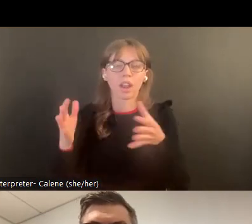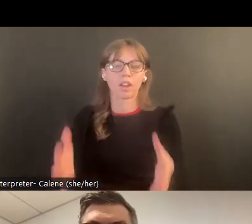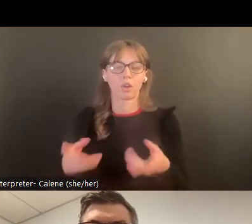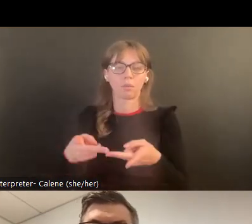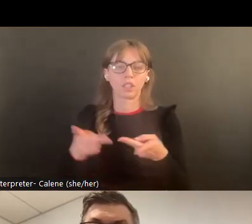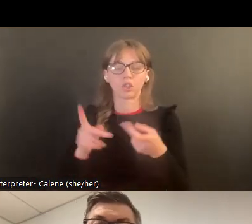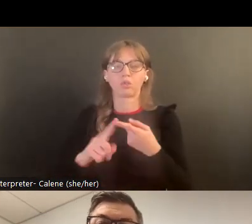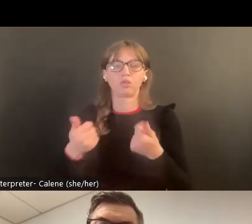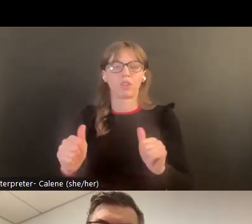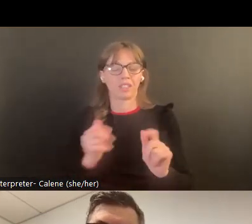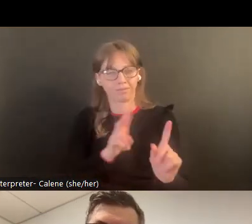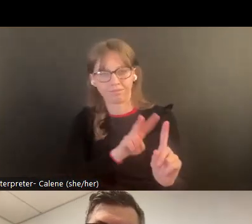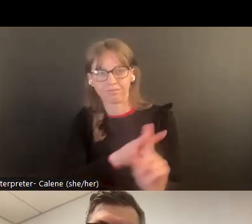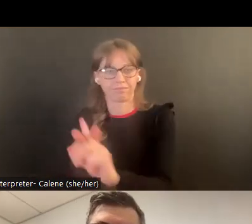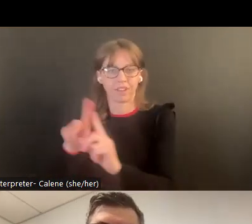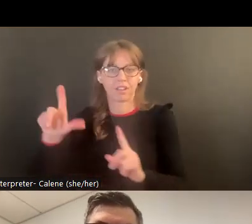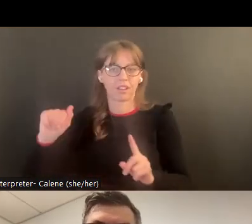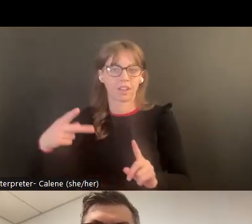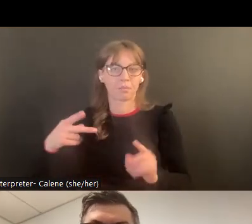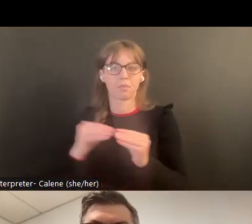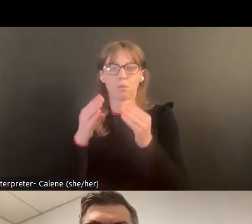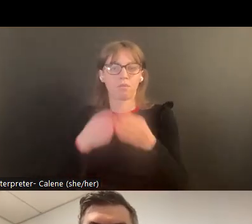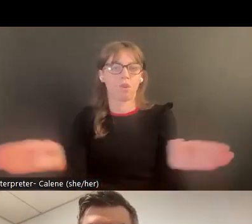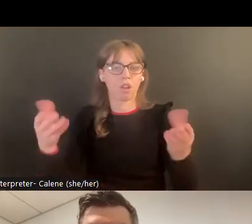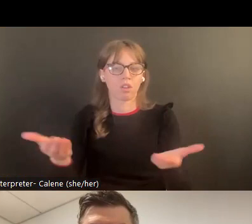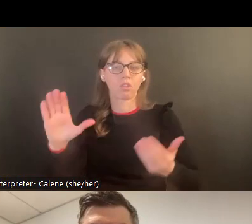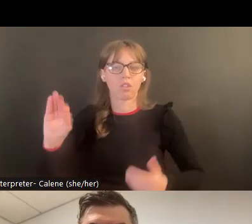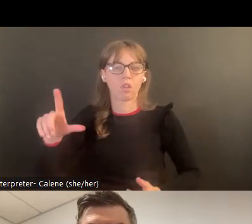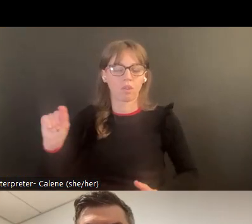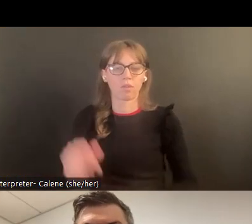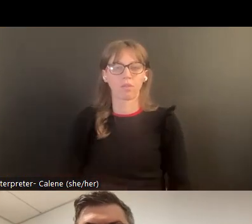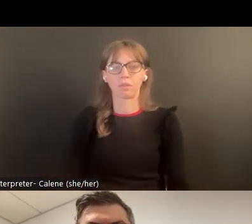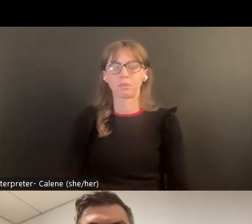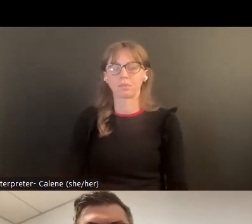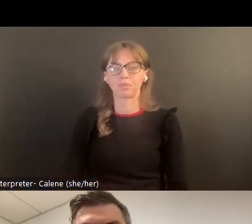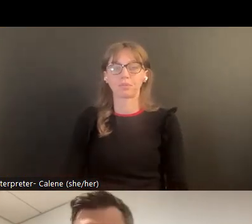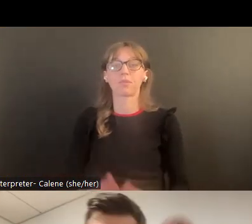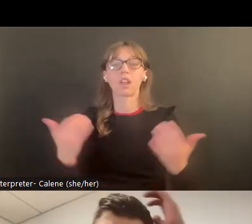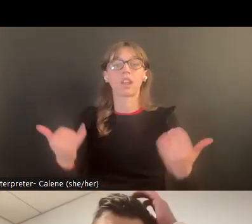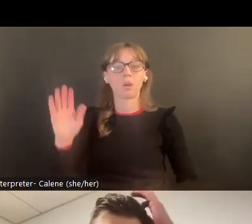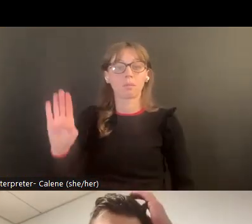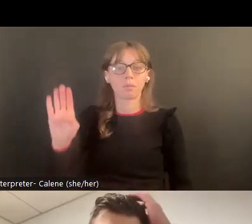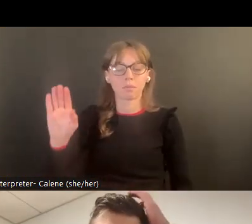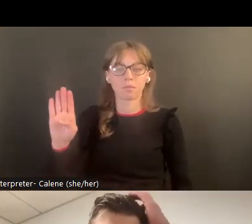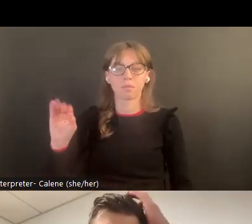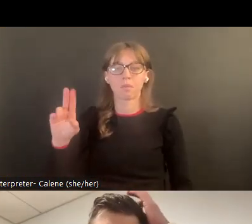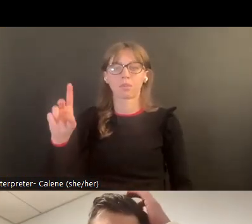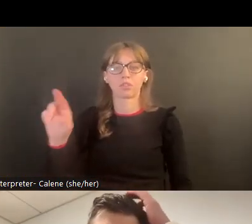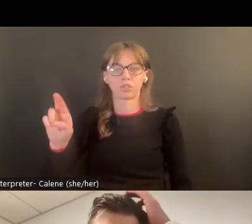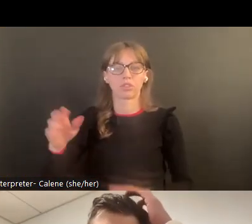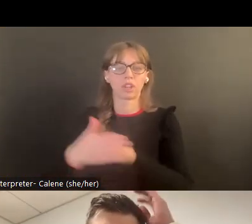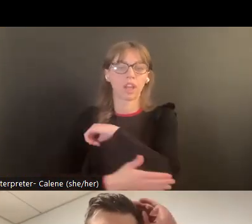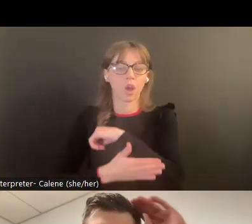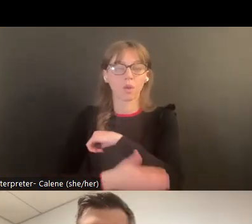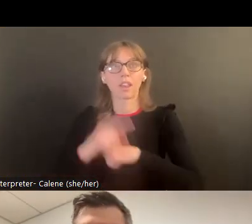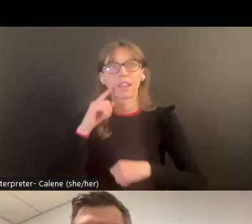una cantidad de poder entonces entrar en este programa LAB en una escala mayor por medio de Colorado entonces vemos el